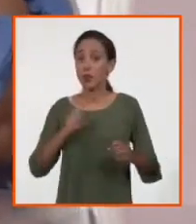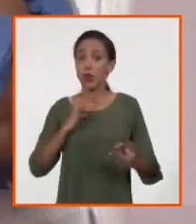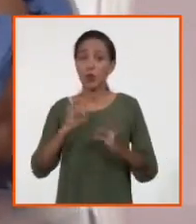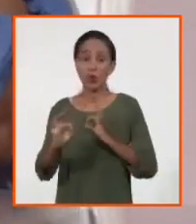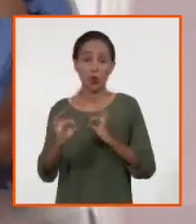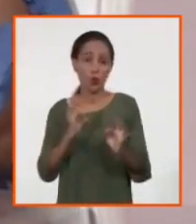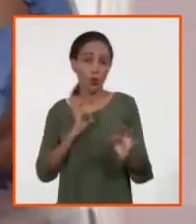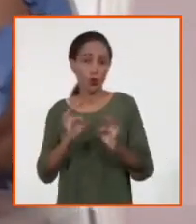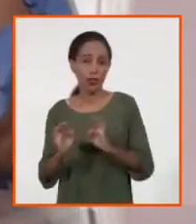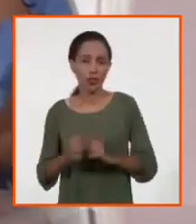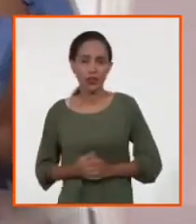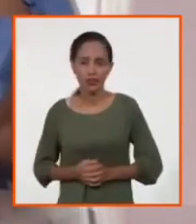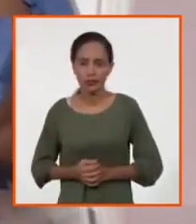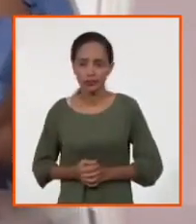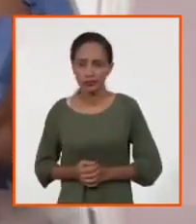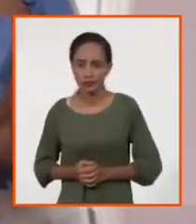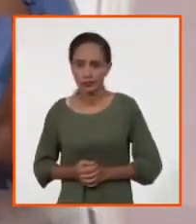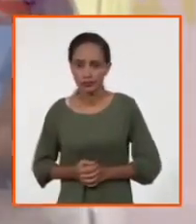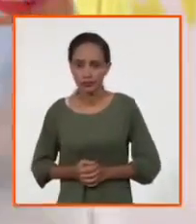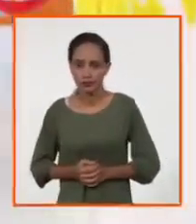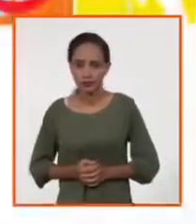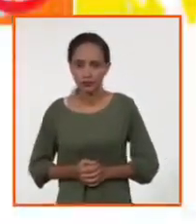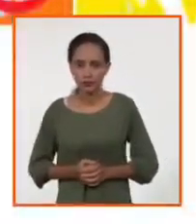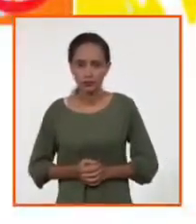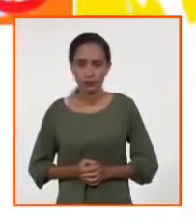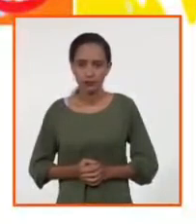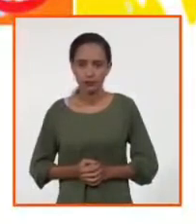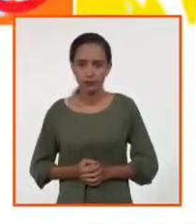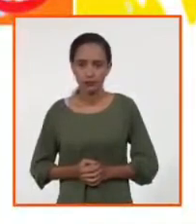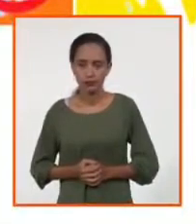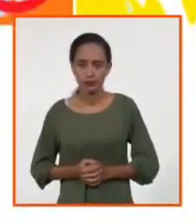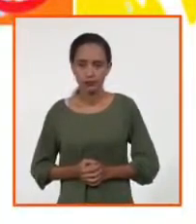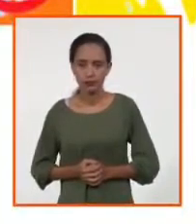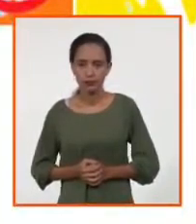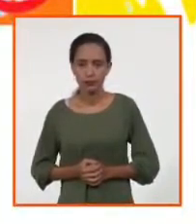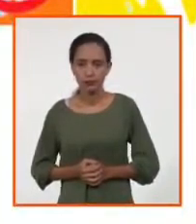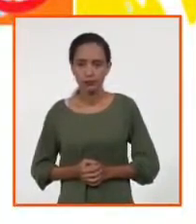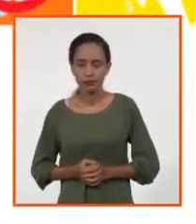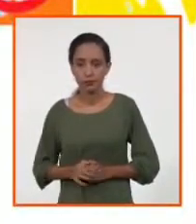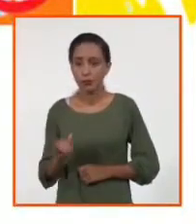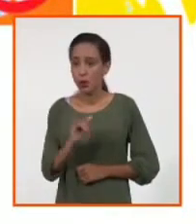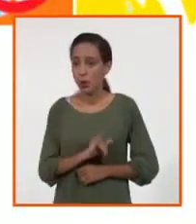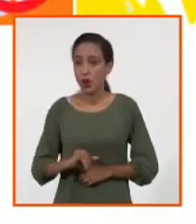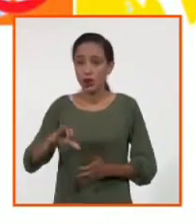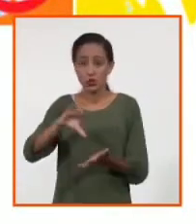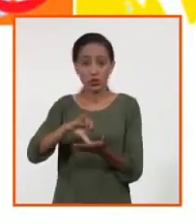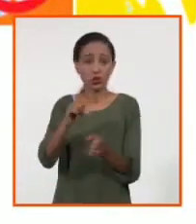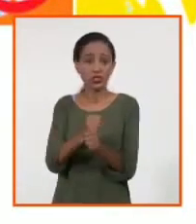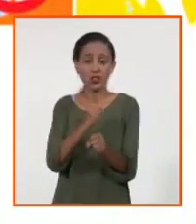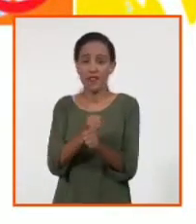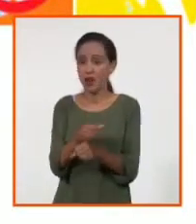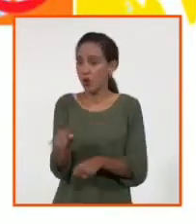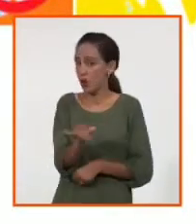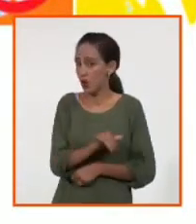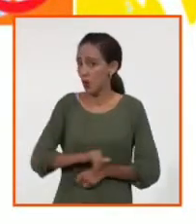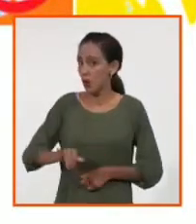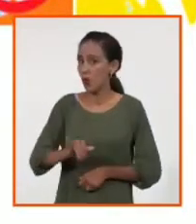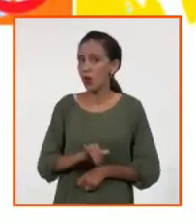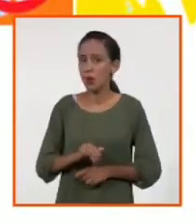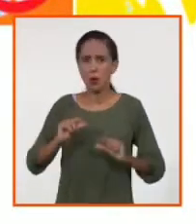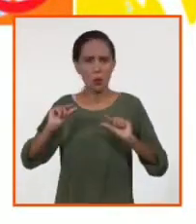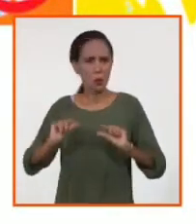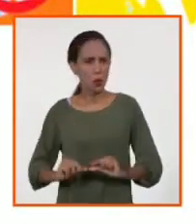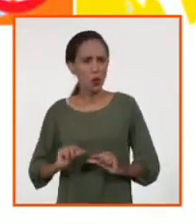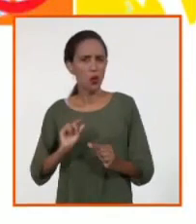ser un reservorio del vector. ¿Eso también en los centros de trabajo? Por supuesto. No son pocos los